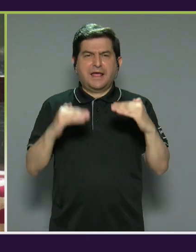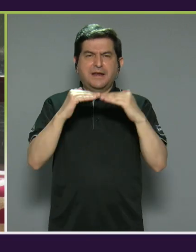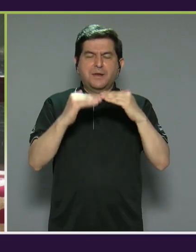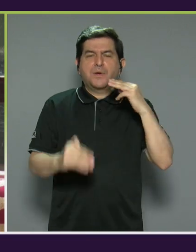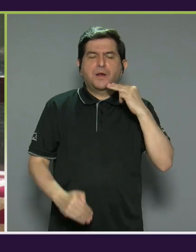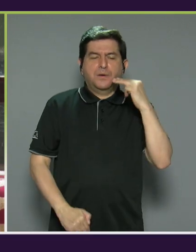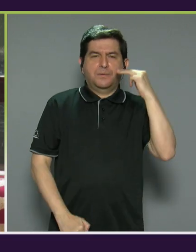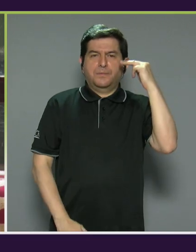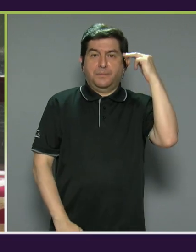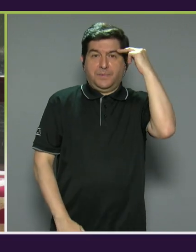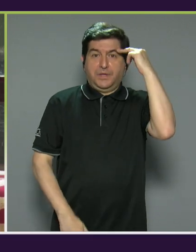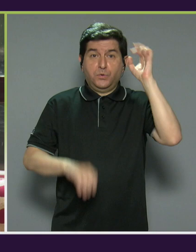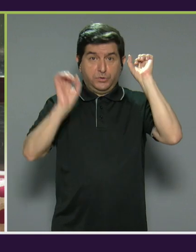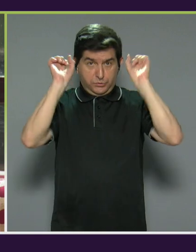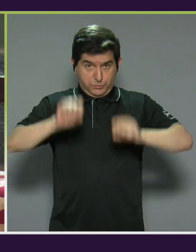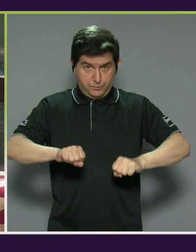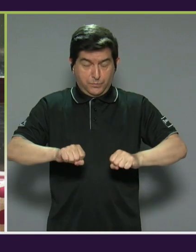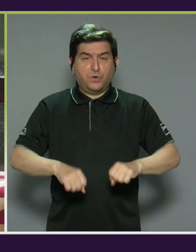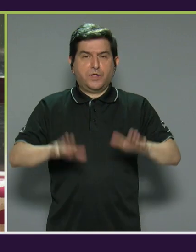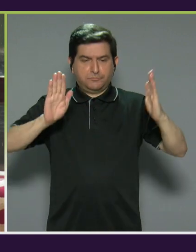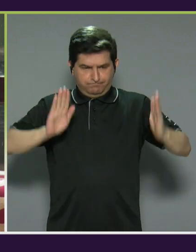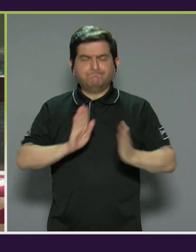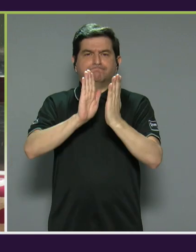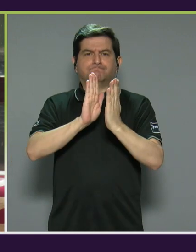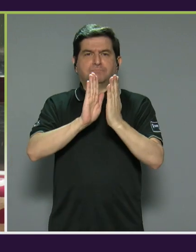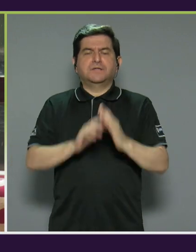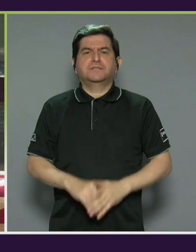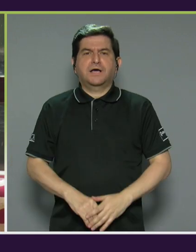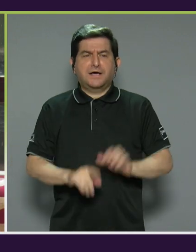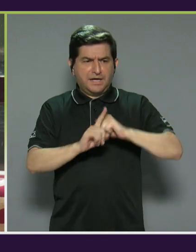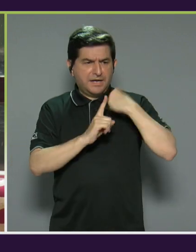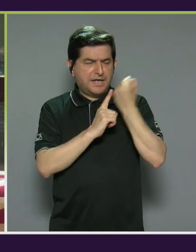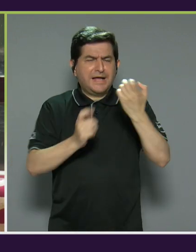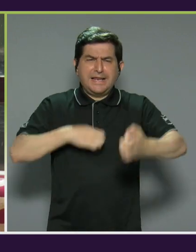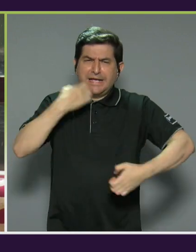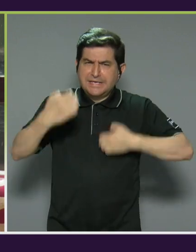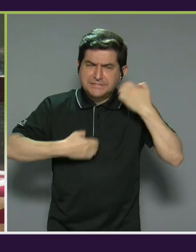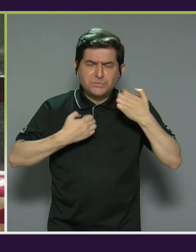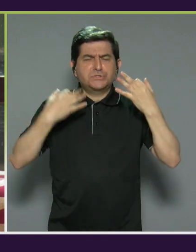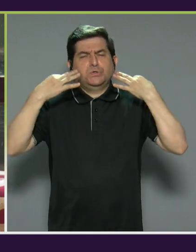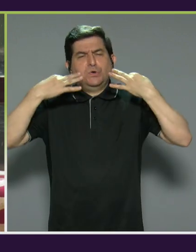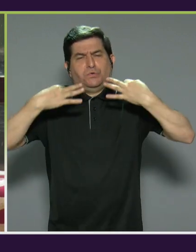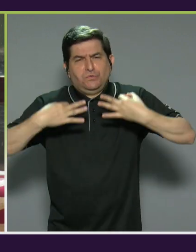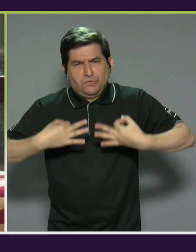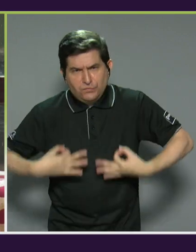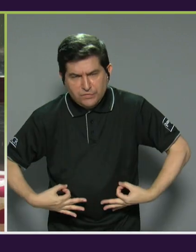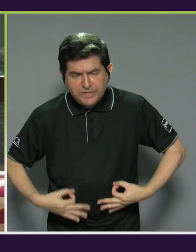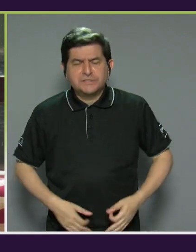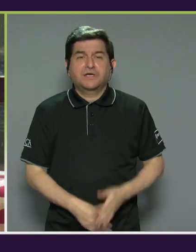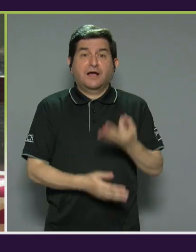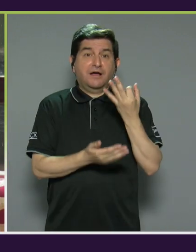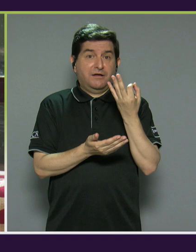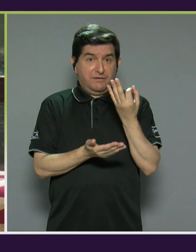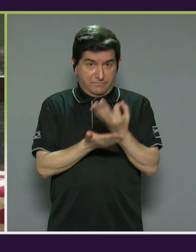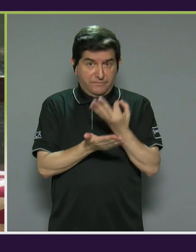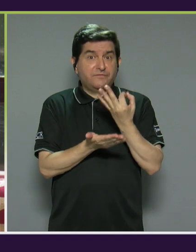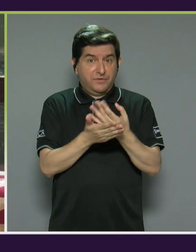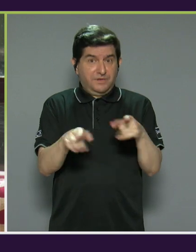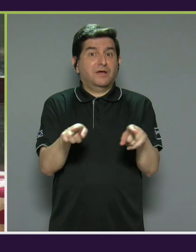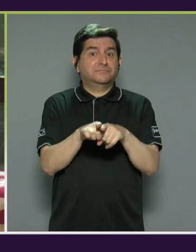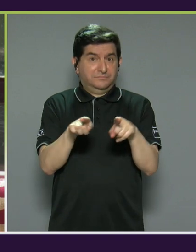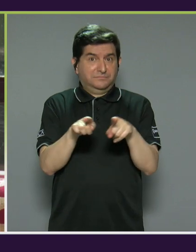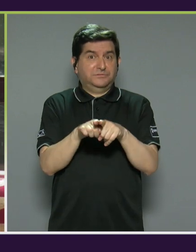madurez para poder hacer frente a lo que emocional, físicamente, financieramente también